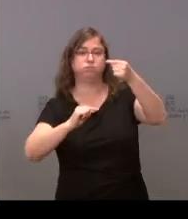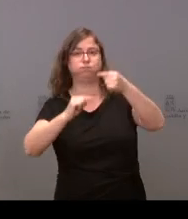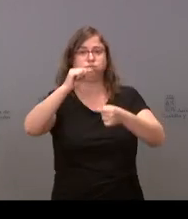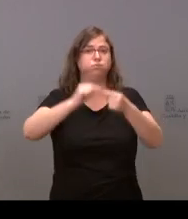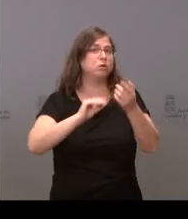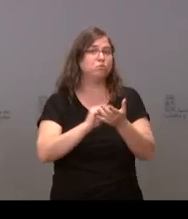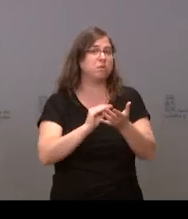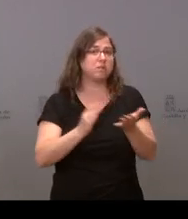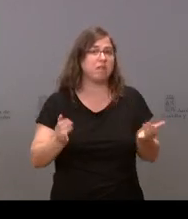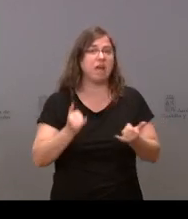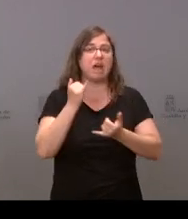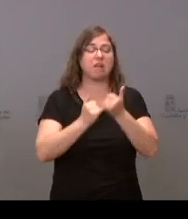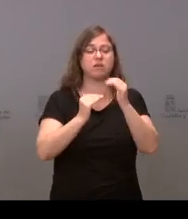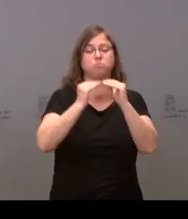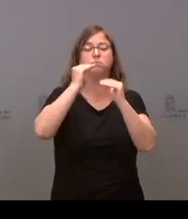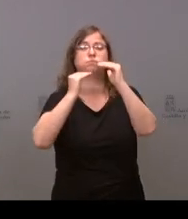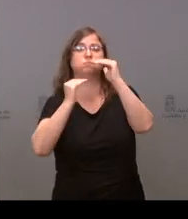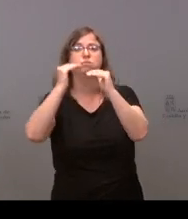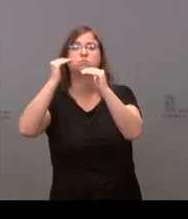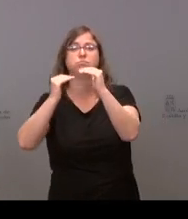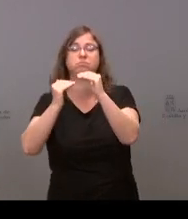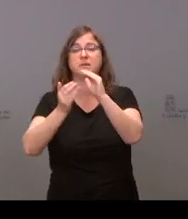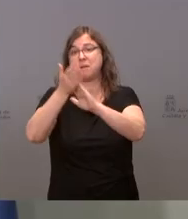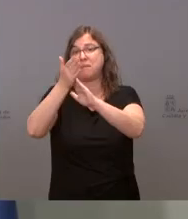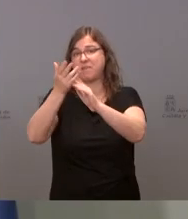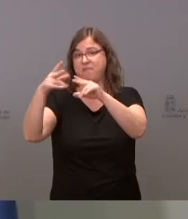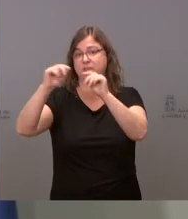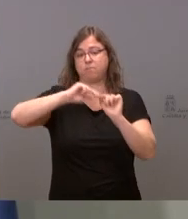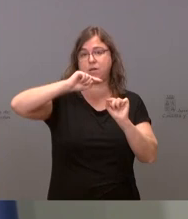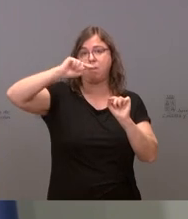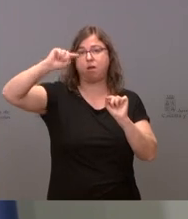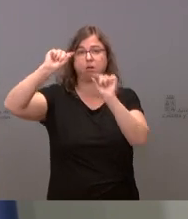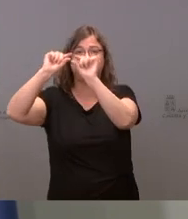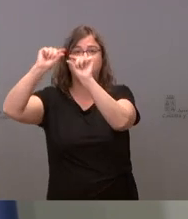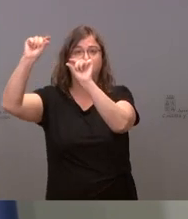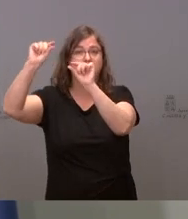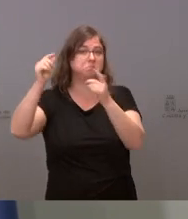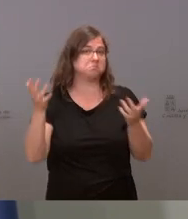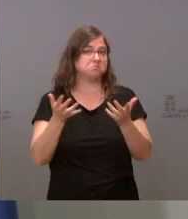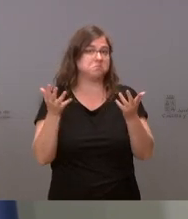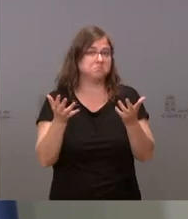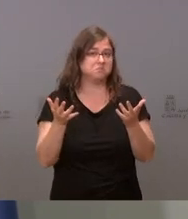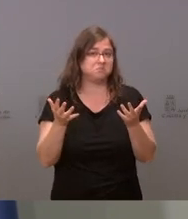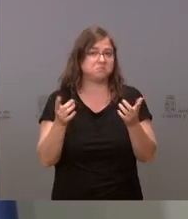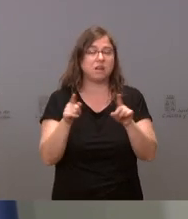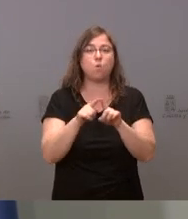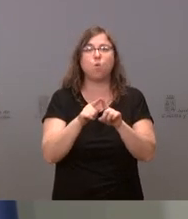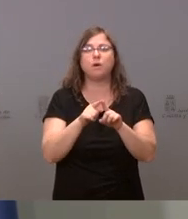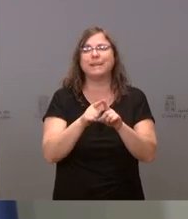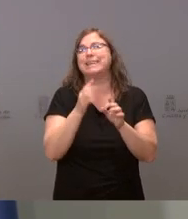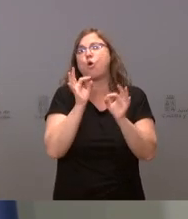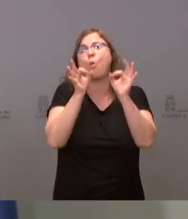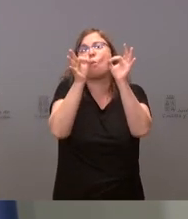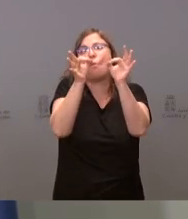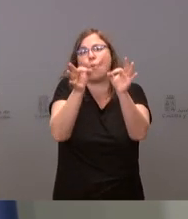muchas veces y al final van convergiendo en esa parte final de la gráfica y no digo que sean la misma